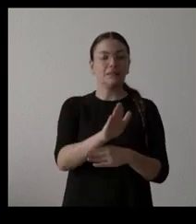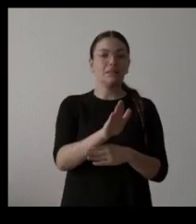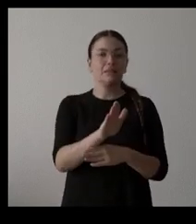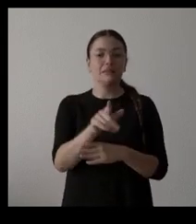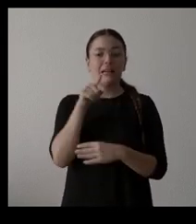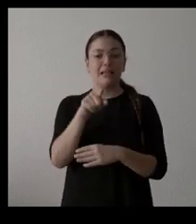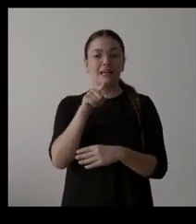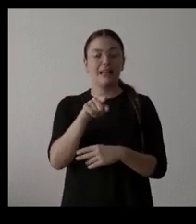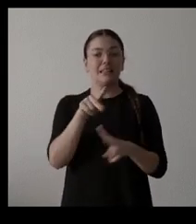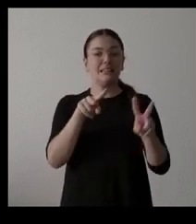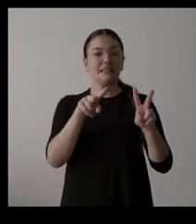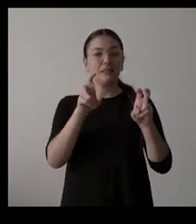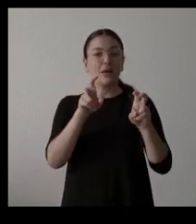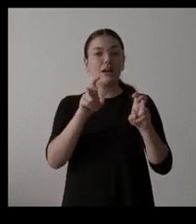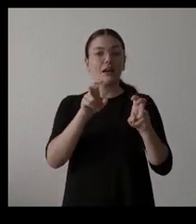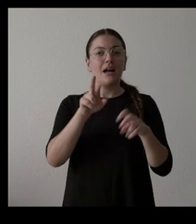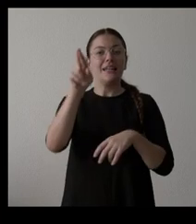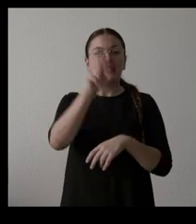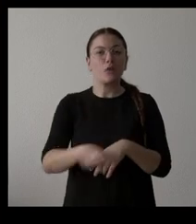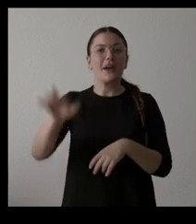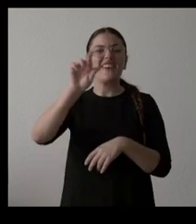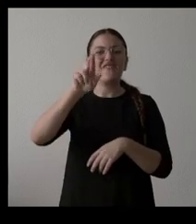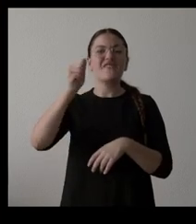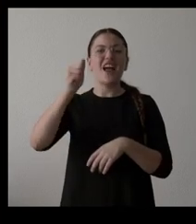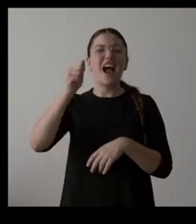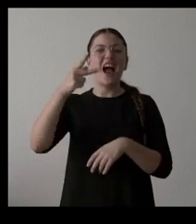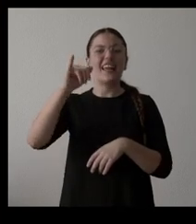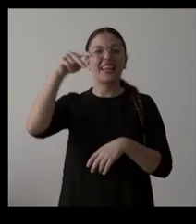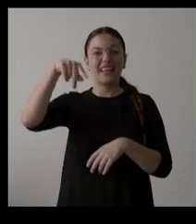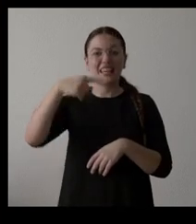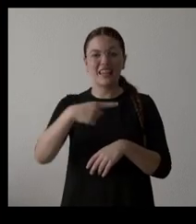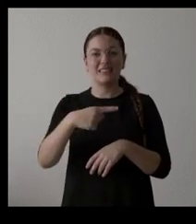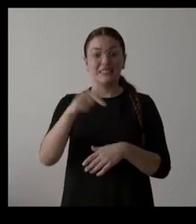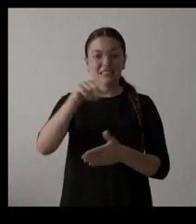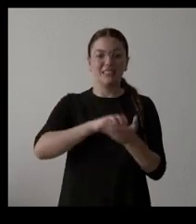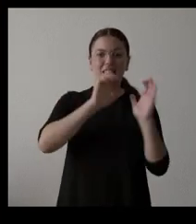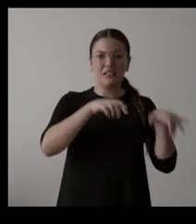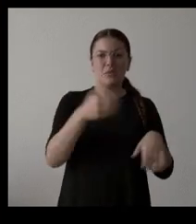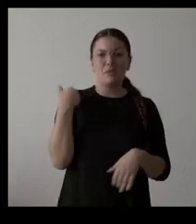recuperar el fracking. Castilla y León en 2017, creo recordar,